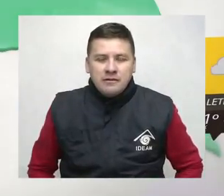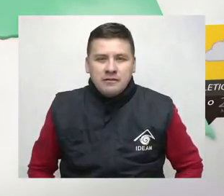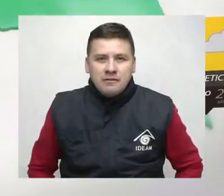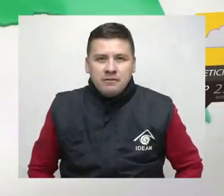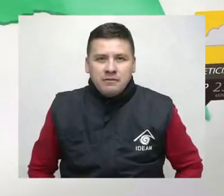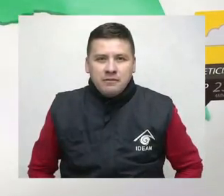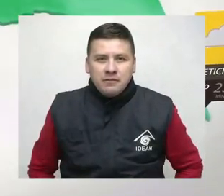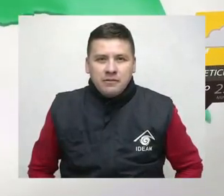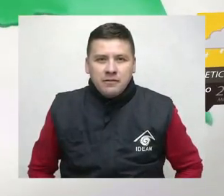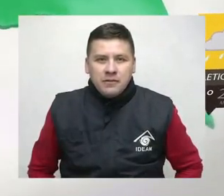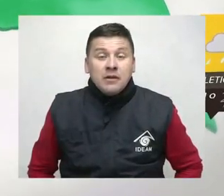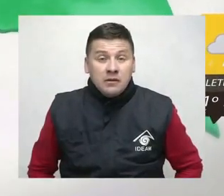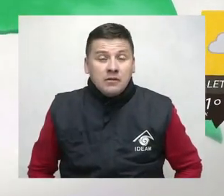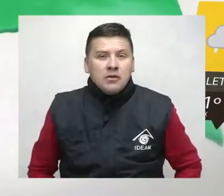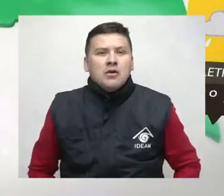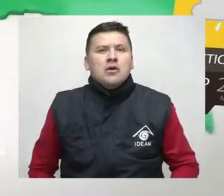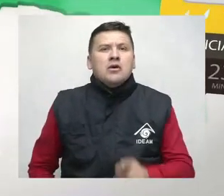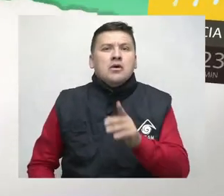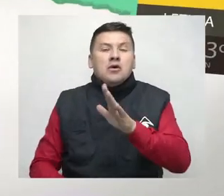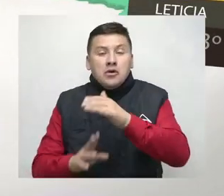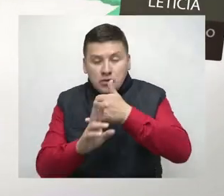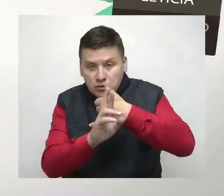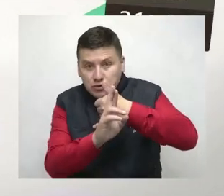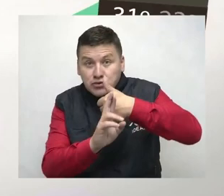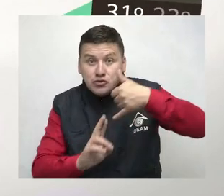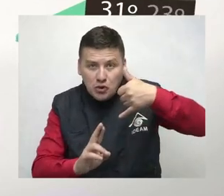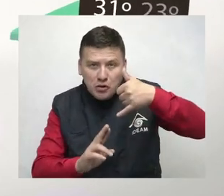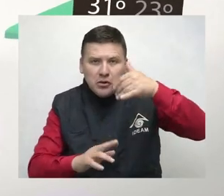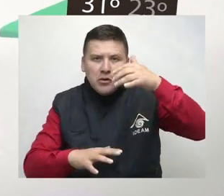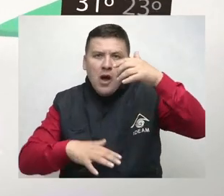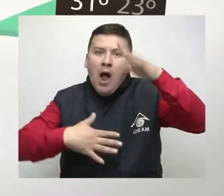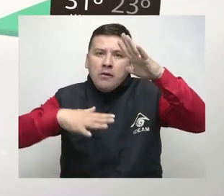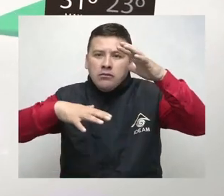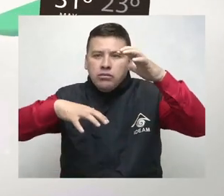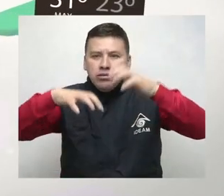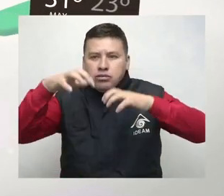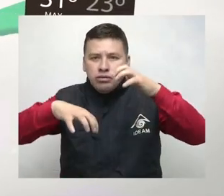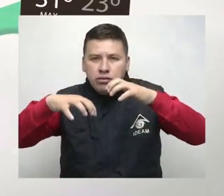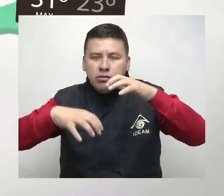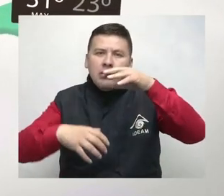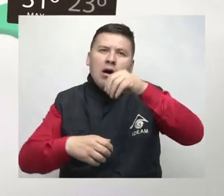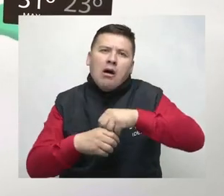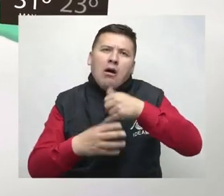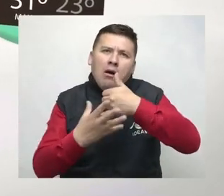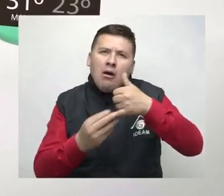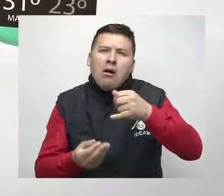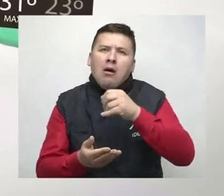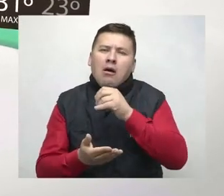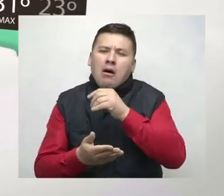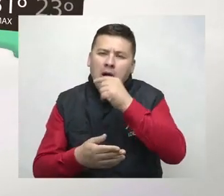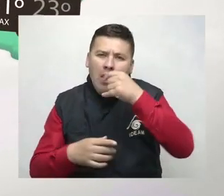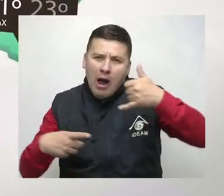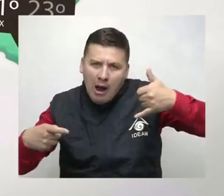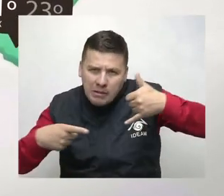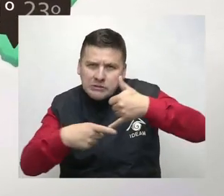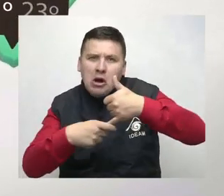Para el sur del país habrá condiciones nubosas con lloviznas moderadas en Caquetá, Guaviare, Guainía, Baupes y Amazonas.